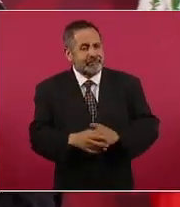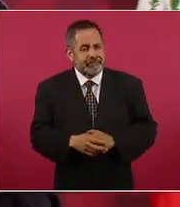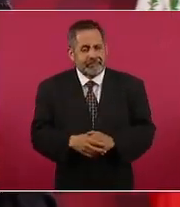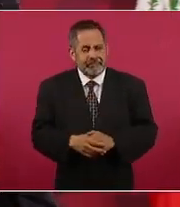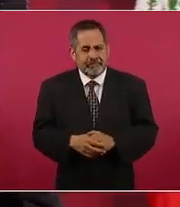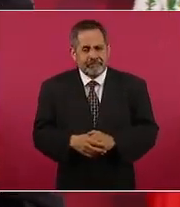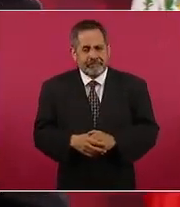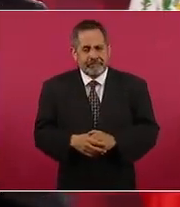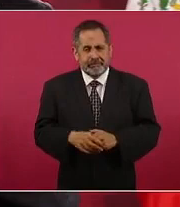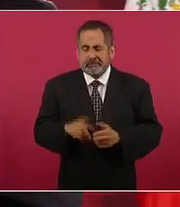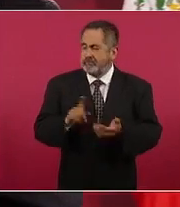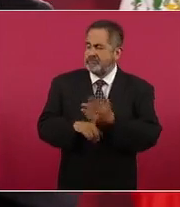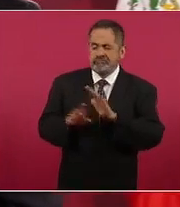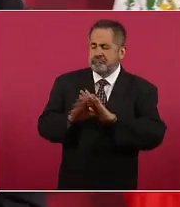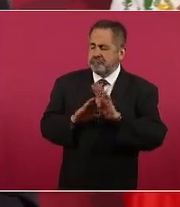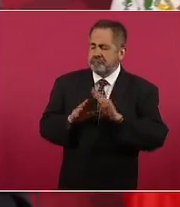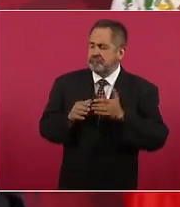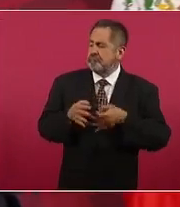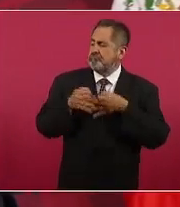moratoria